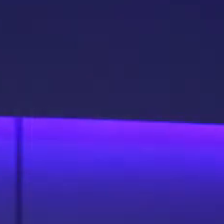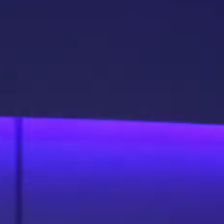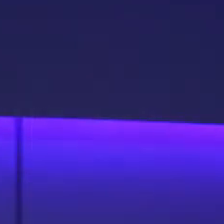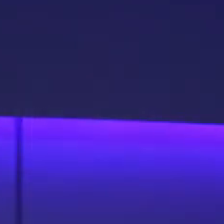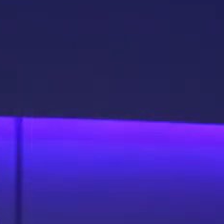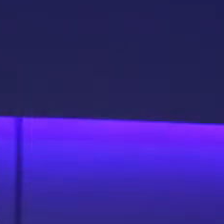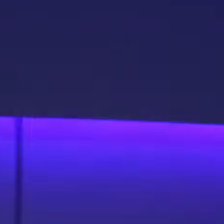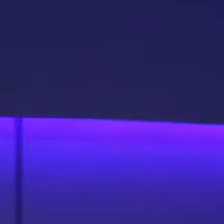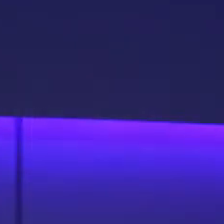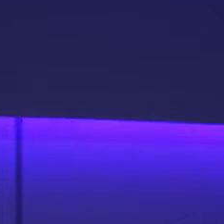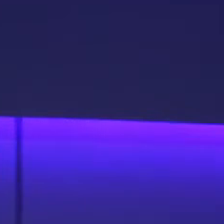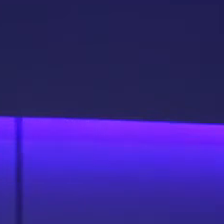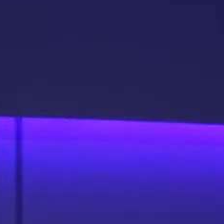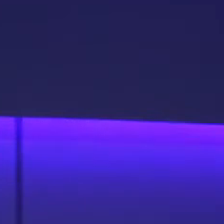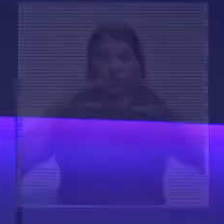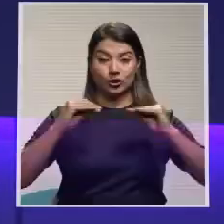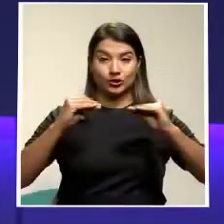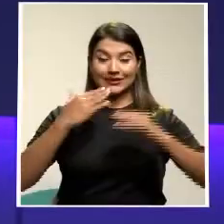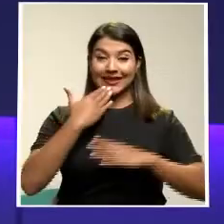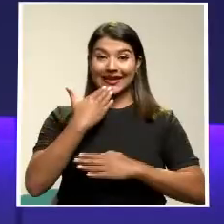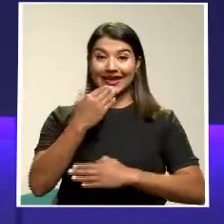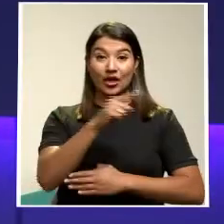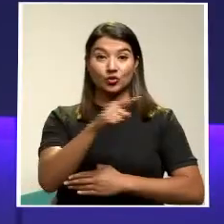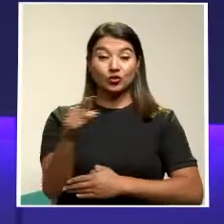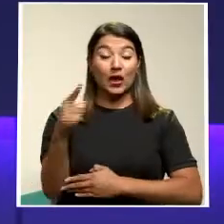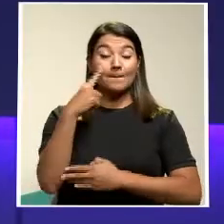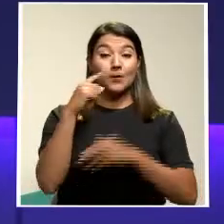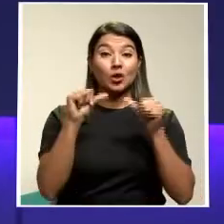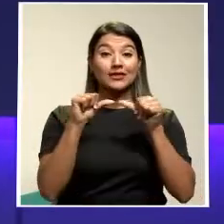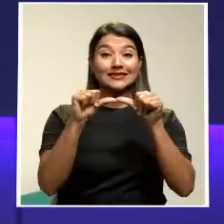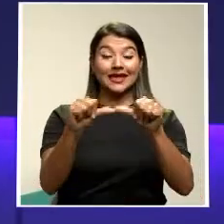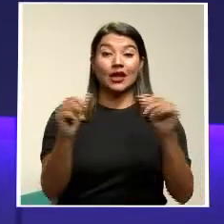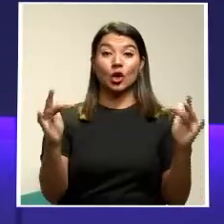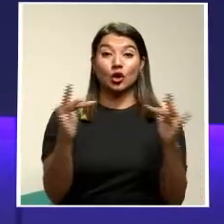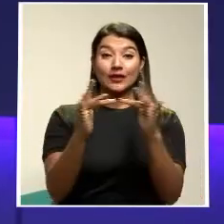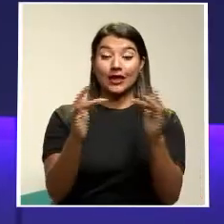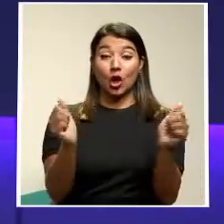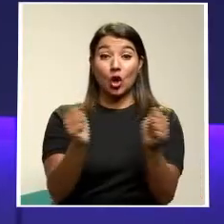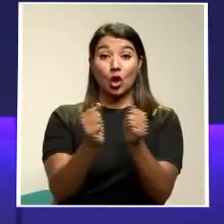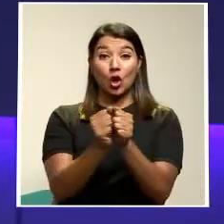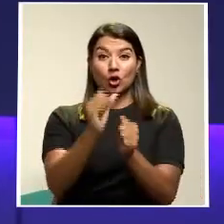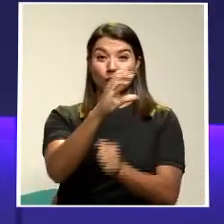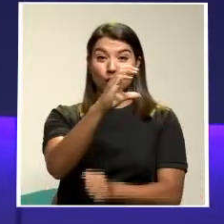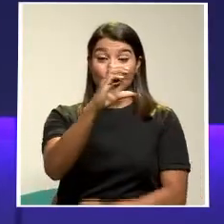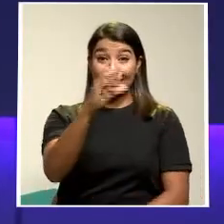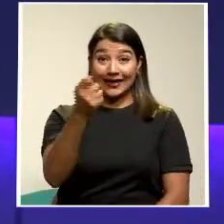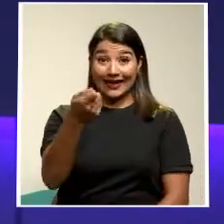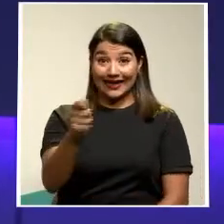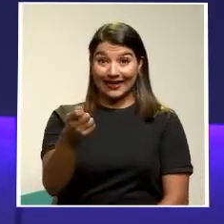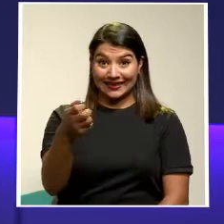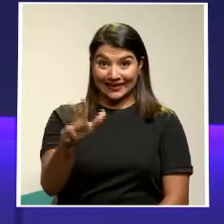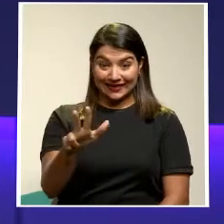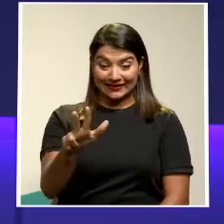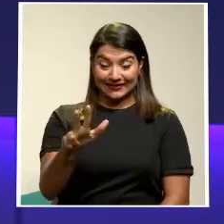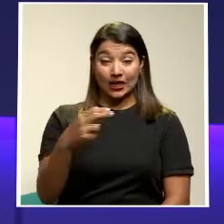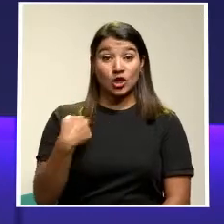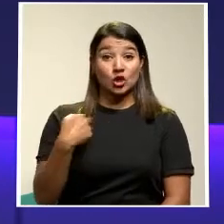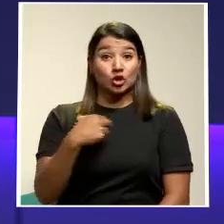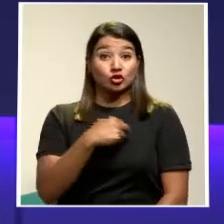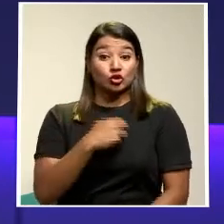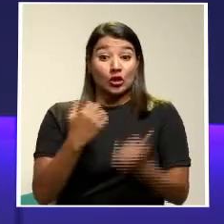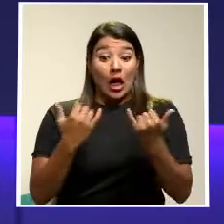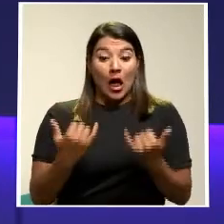Buenas noches, gracias por continuar conectados a la señal de canal 13 Estamos